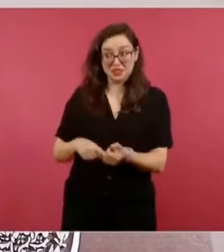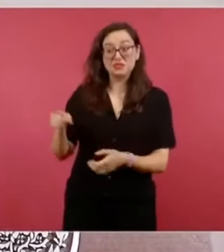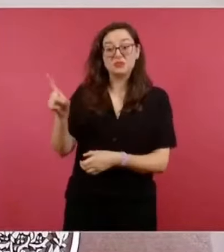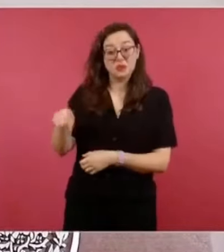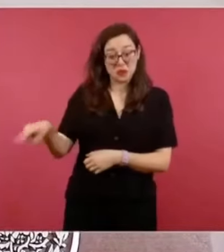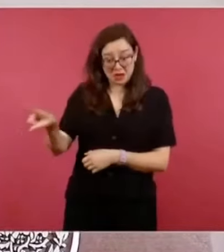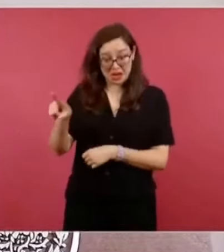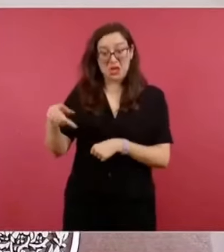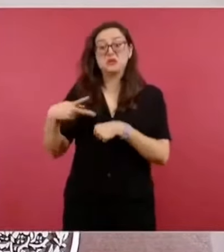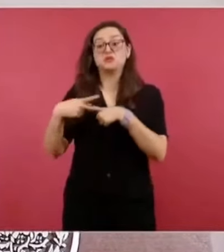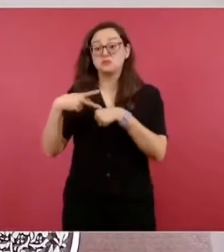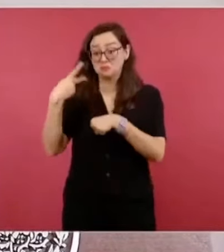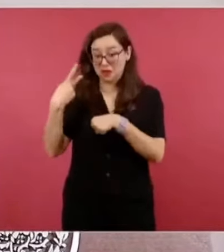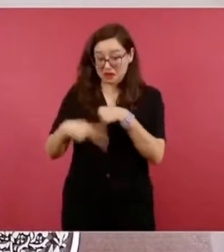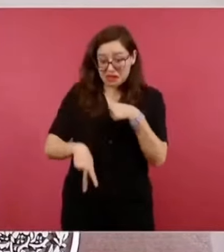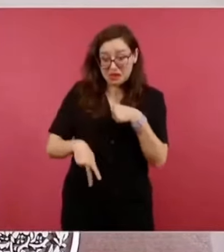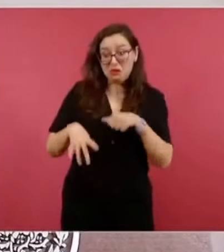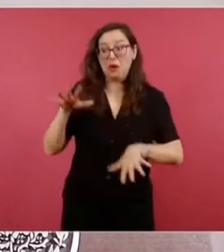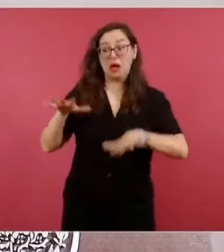hay desaparecidos.